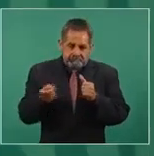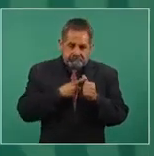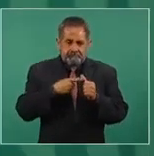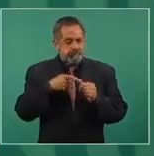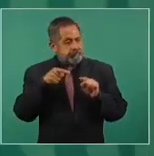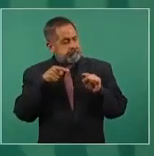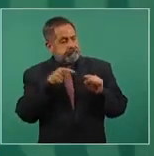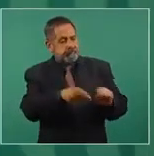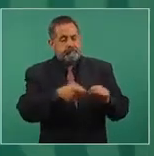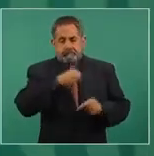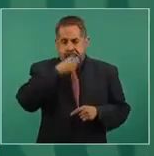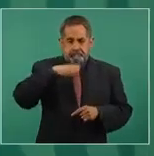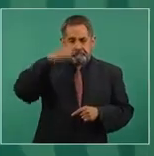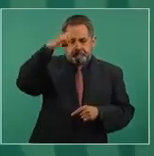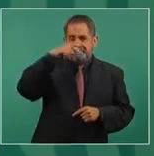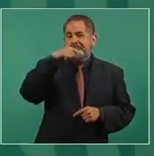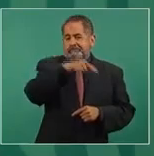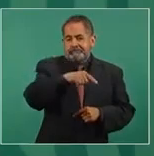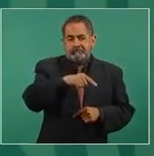más vulnerable